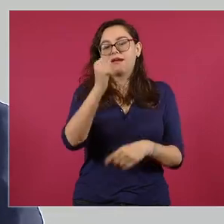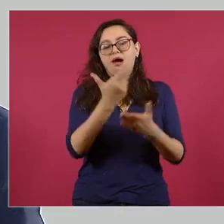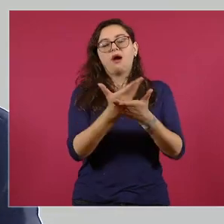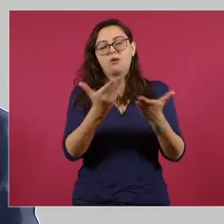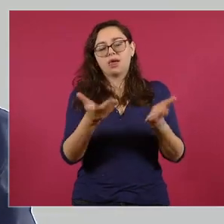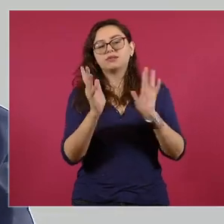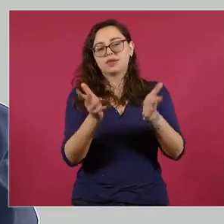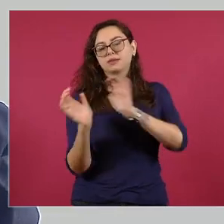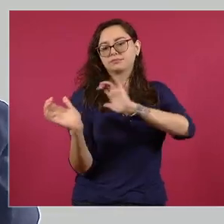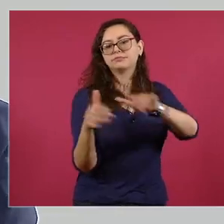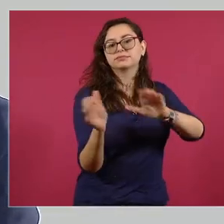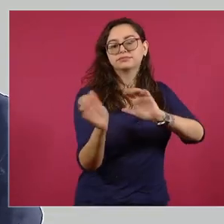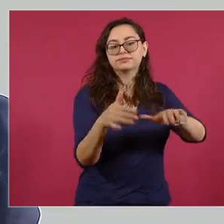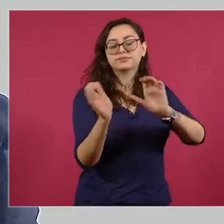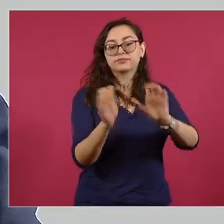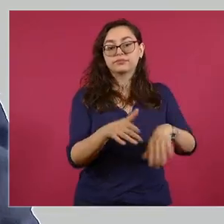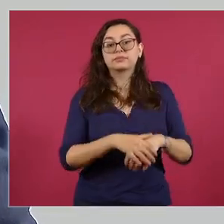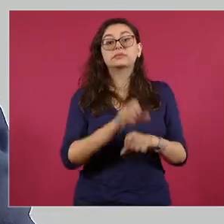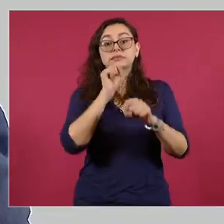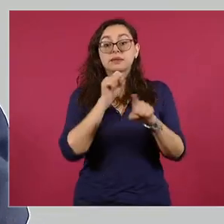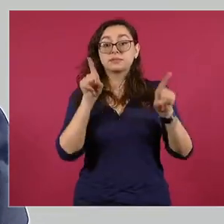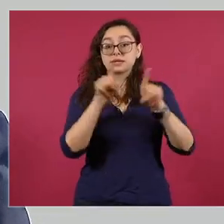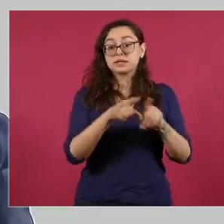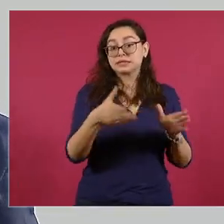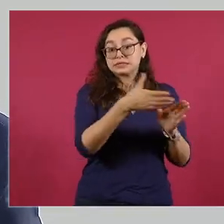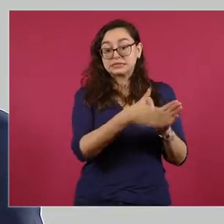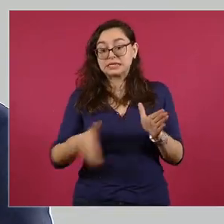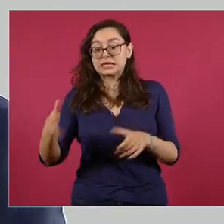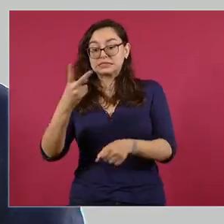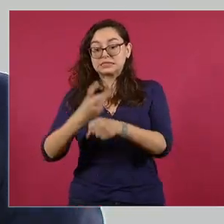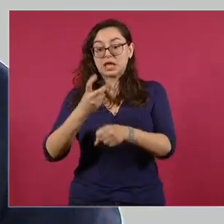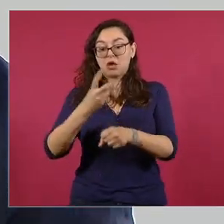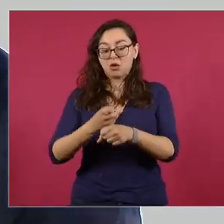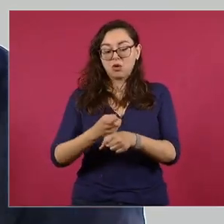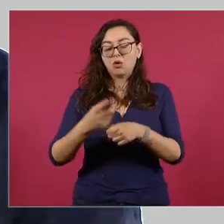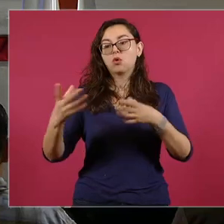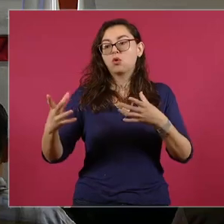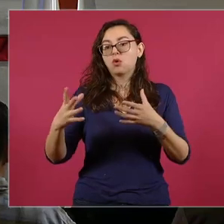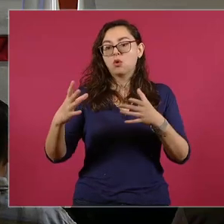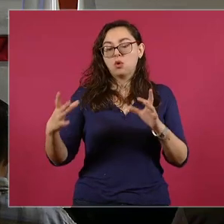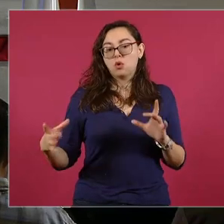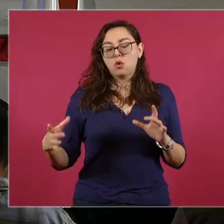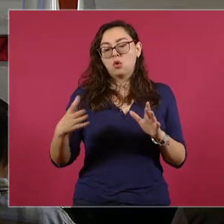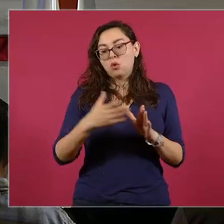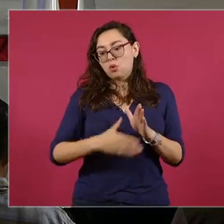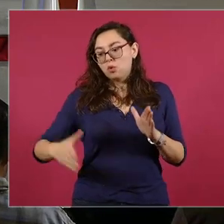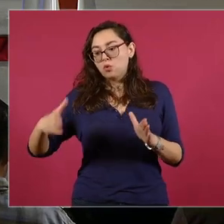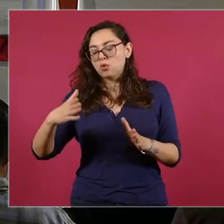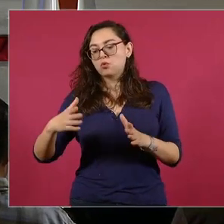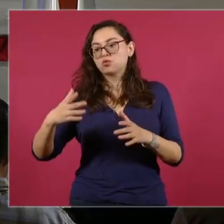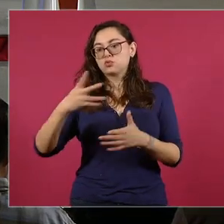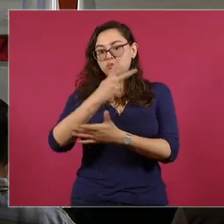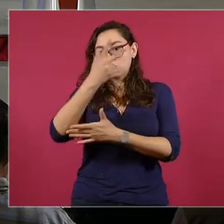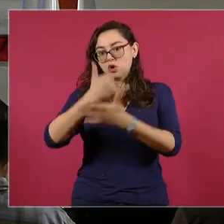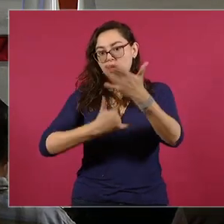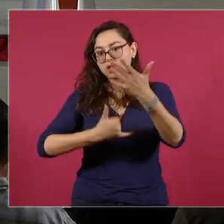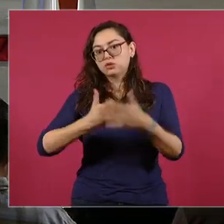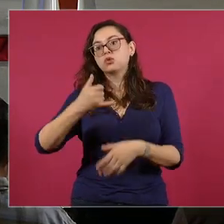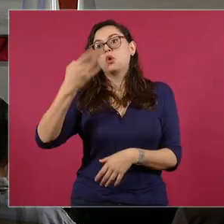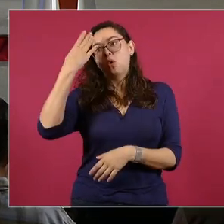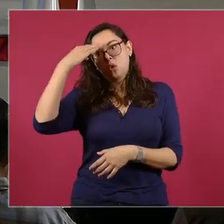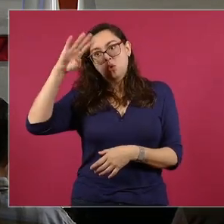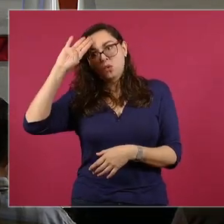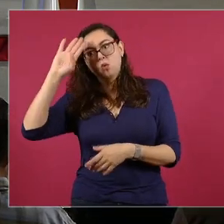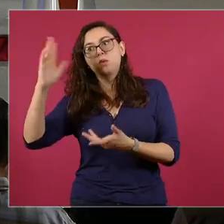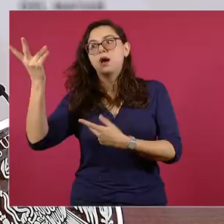concluyendo en esta segunda etapa del convenio con los servicios médicos de Cuba, más la contratación de